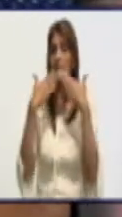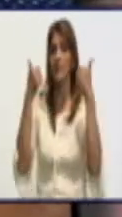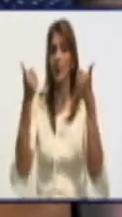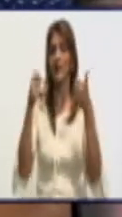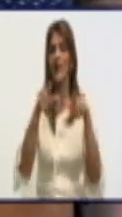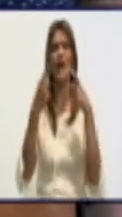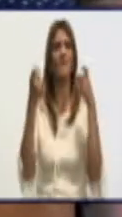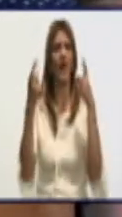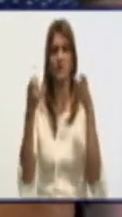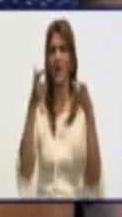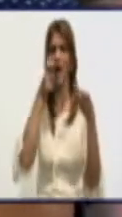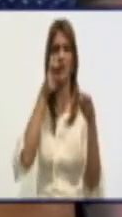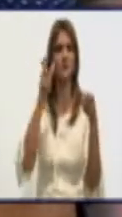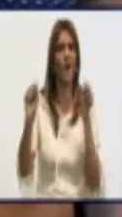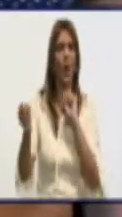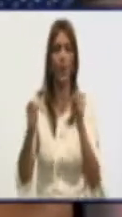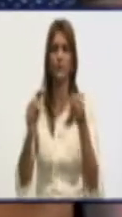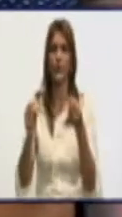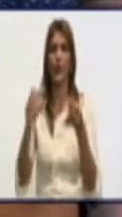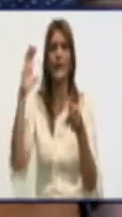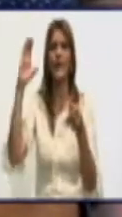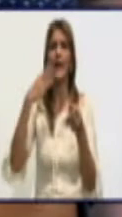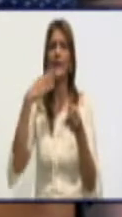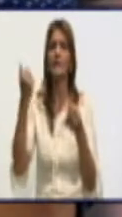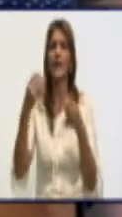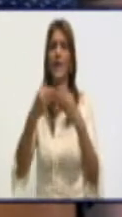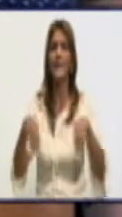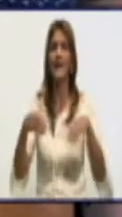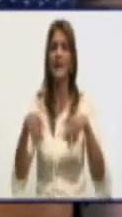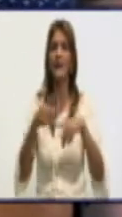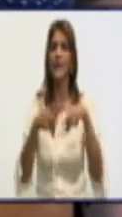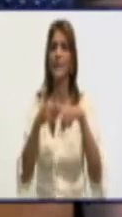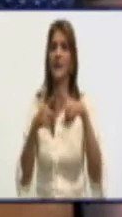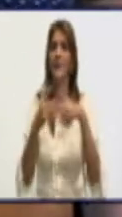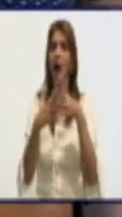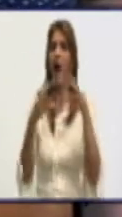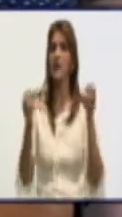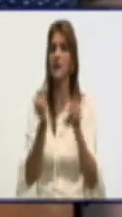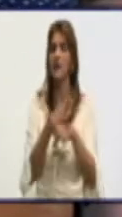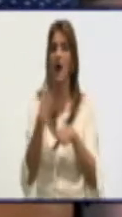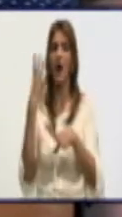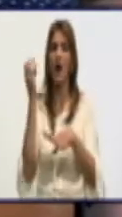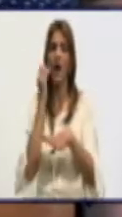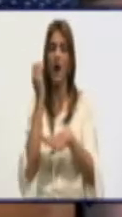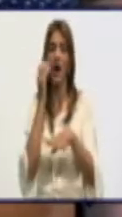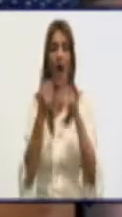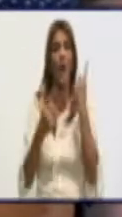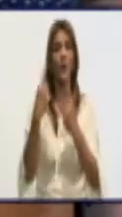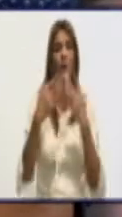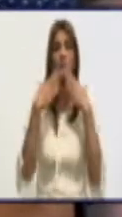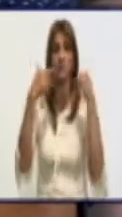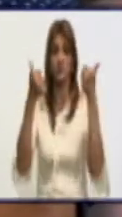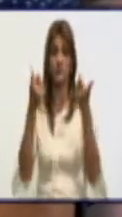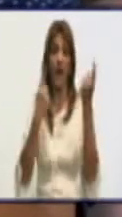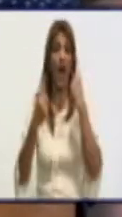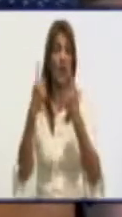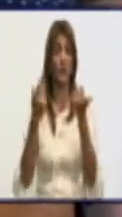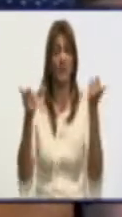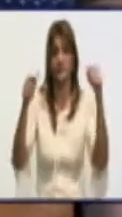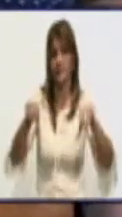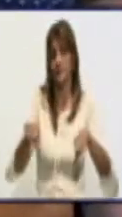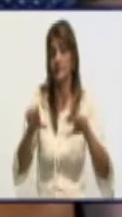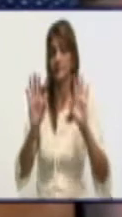chequeo de la tropa. Y lo otro es la calidad de materia prima, que en estos días, ya el pan, como decía el compañero Arnel, la harina está en los parámetros